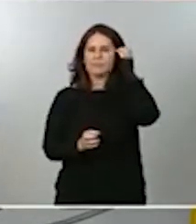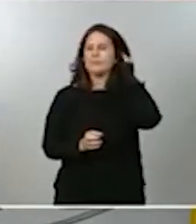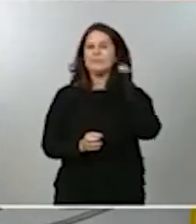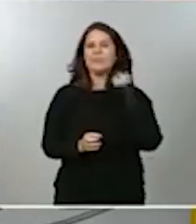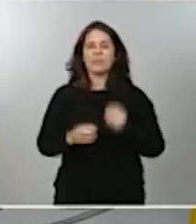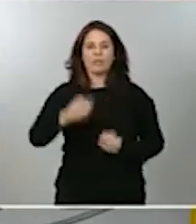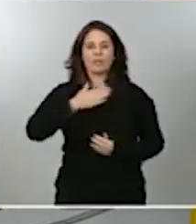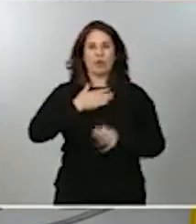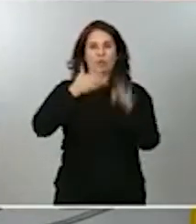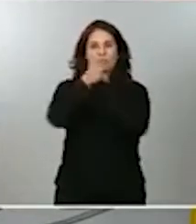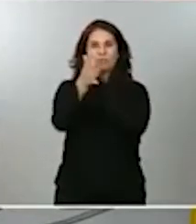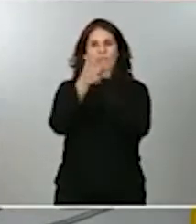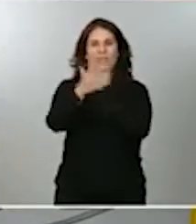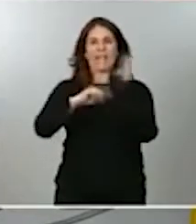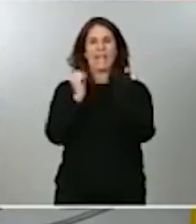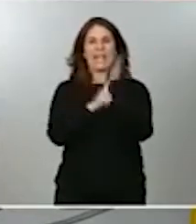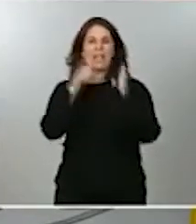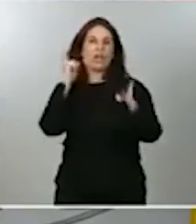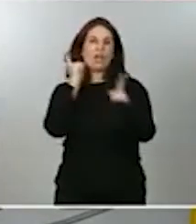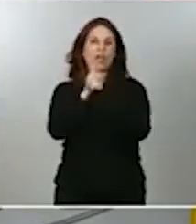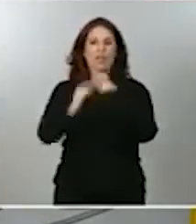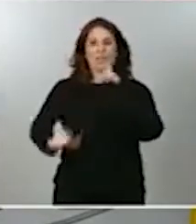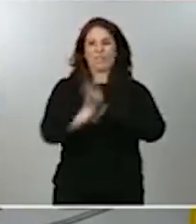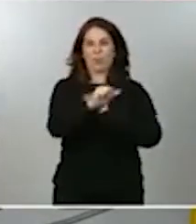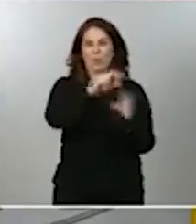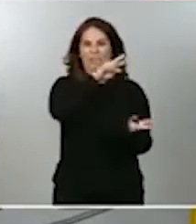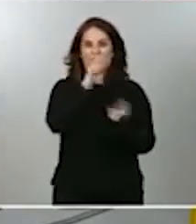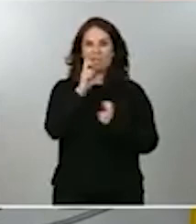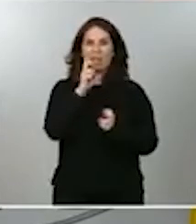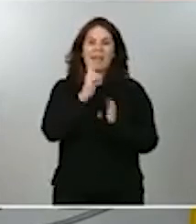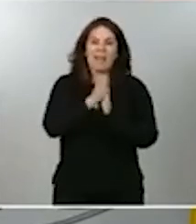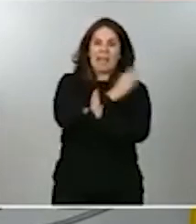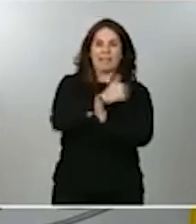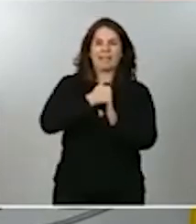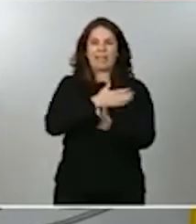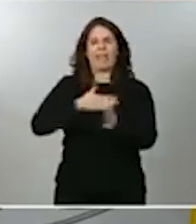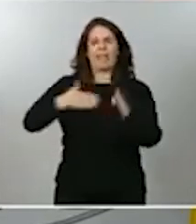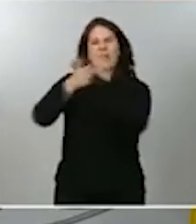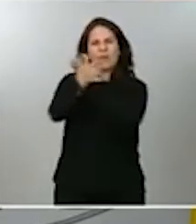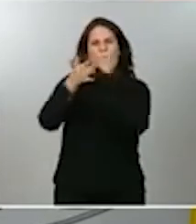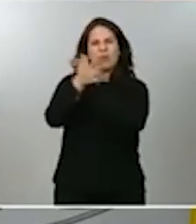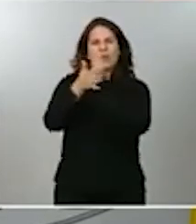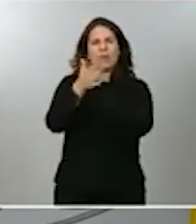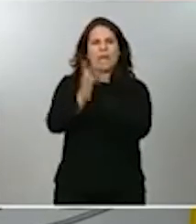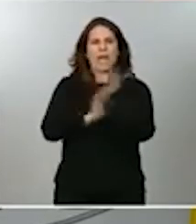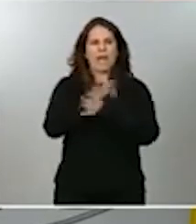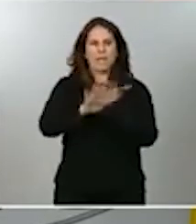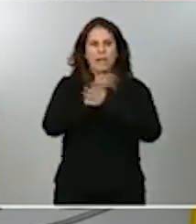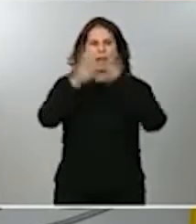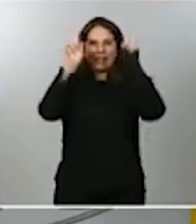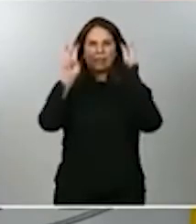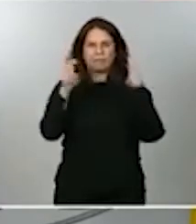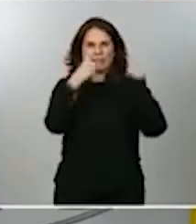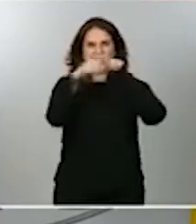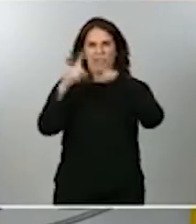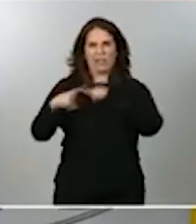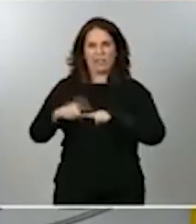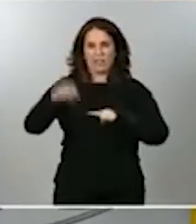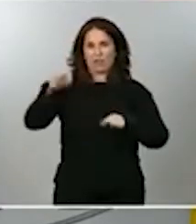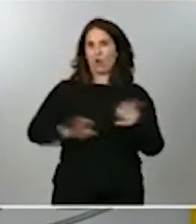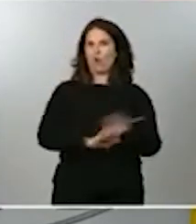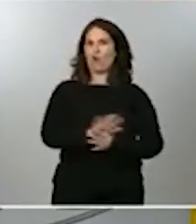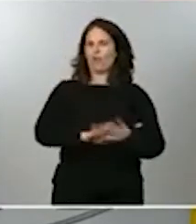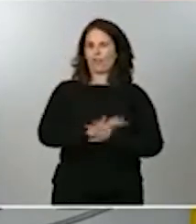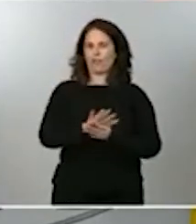la Ley contra el Fraude Fiscal, también quiero hacer mención del resto de asuntos que hemos abordado en el día de hoy y trasladar, como